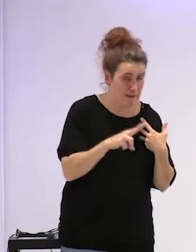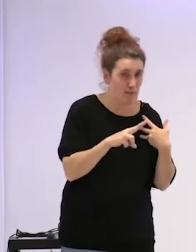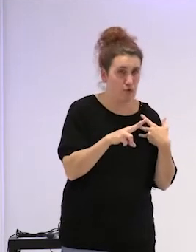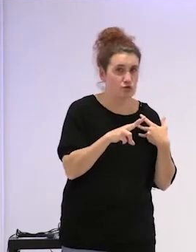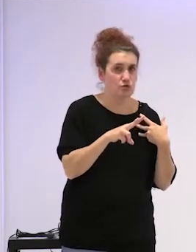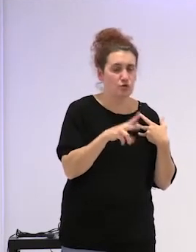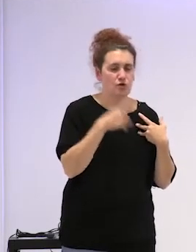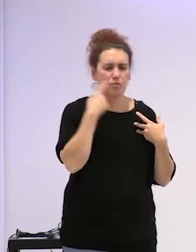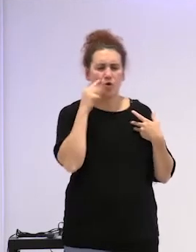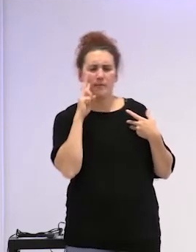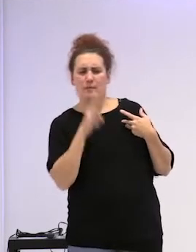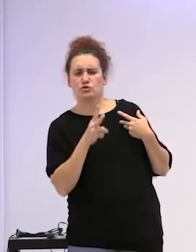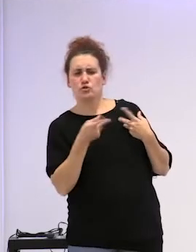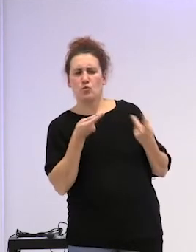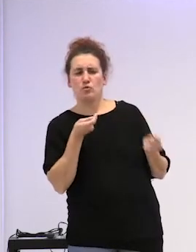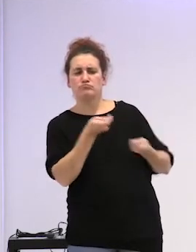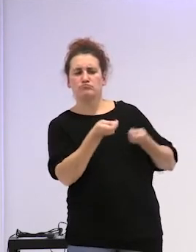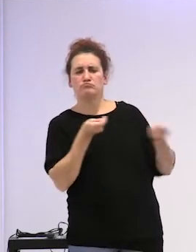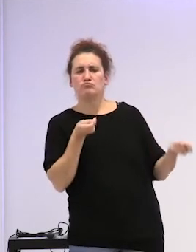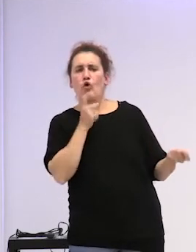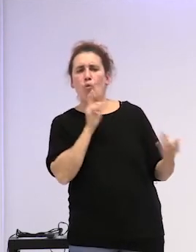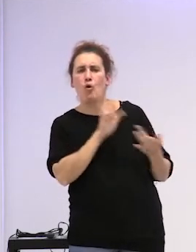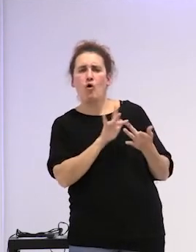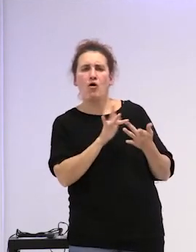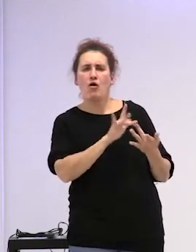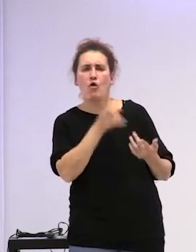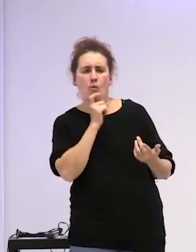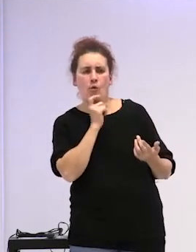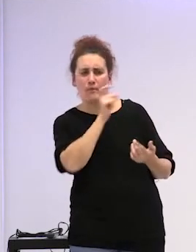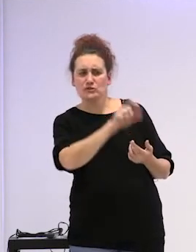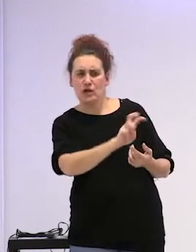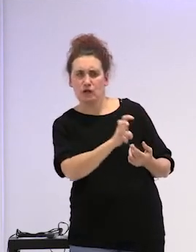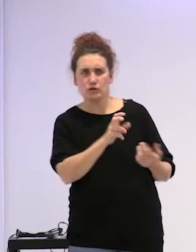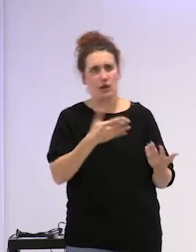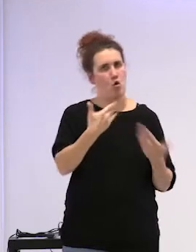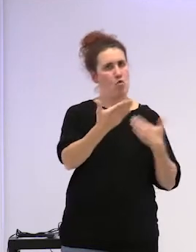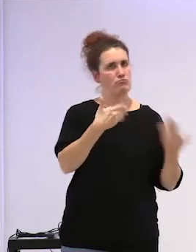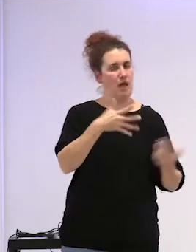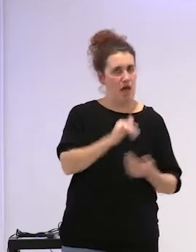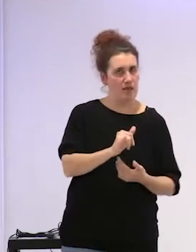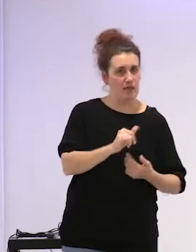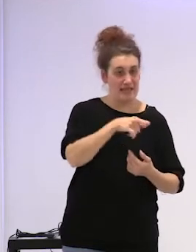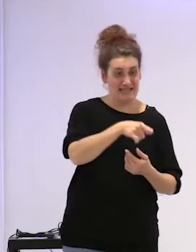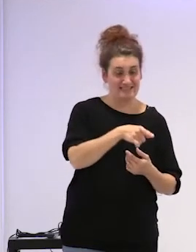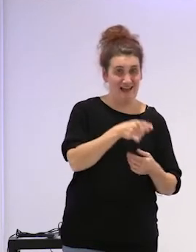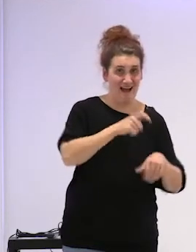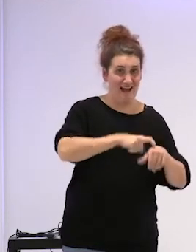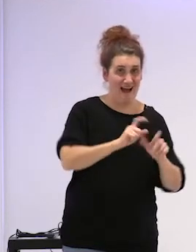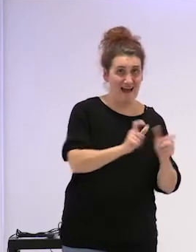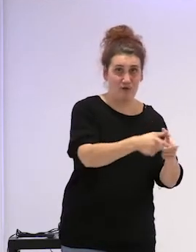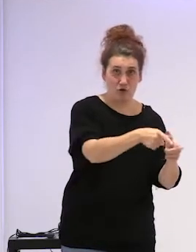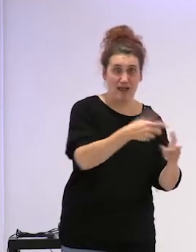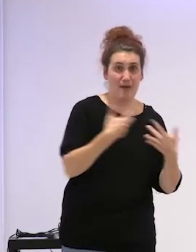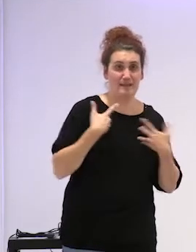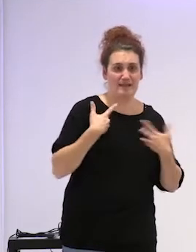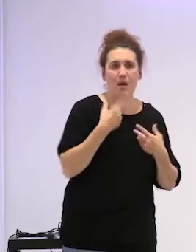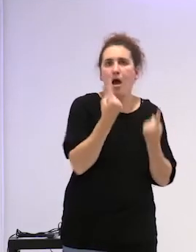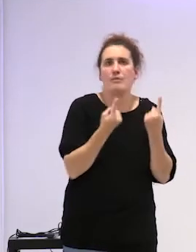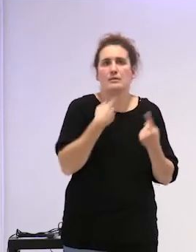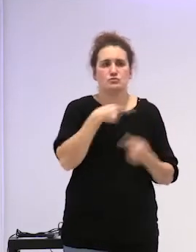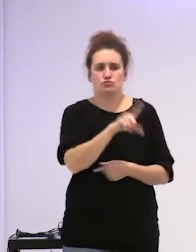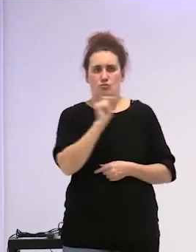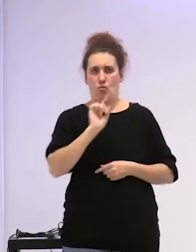interaccionamos con otra persona hay una interacción esa categoría de víctima muchas veces no es elegida